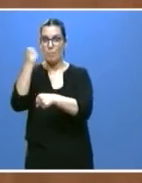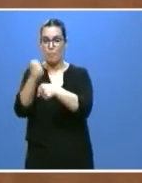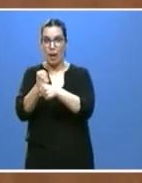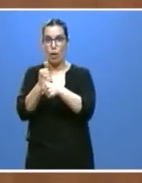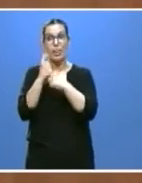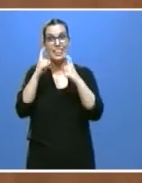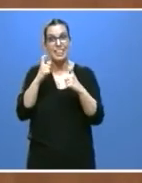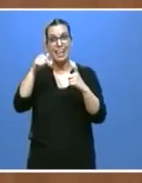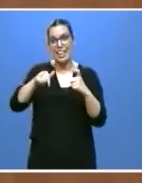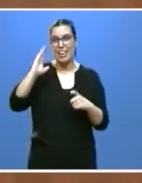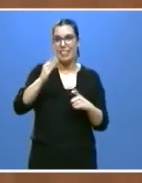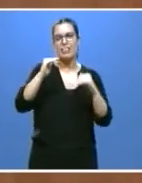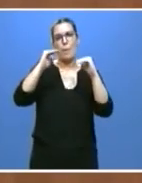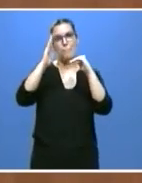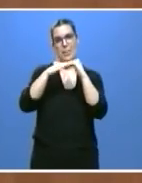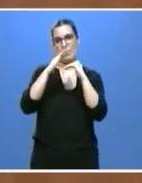nivel nacional.